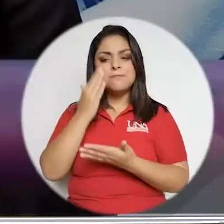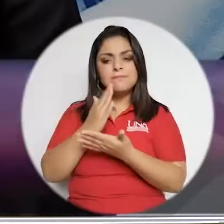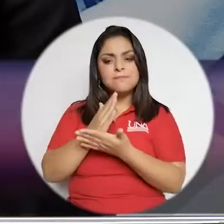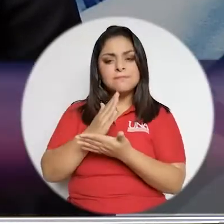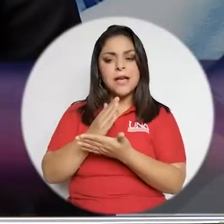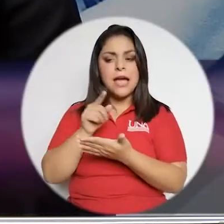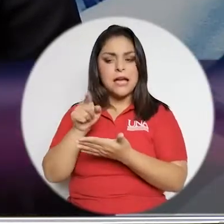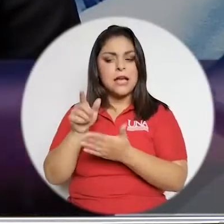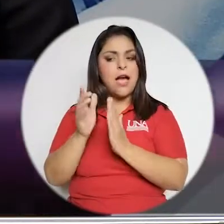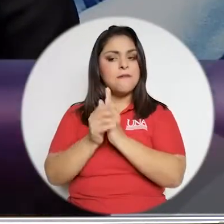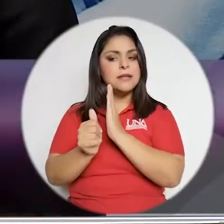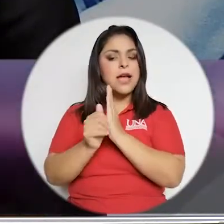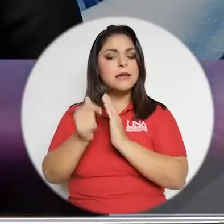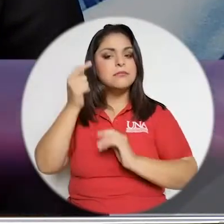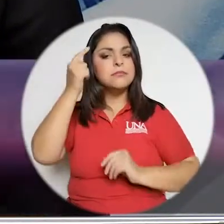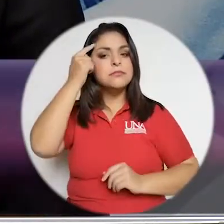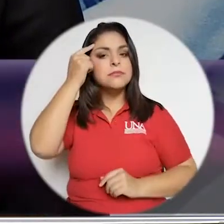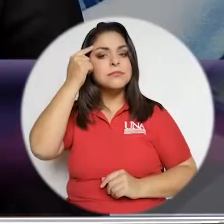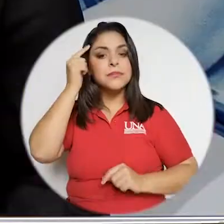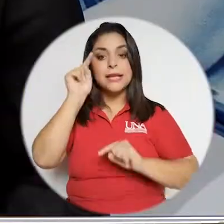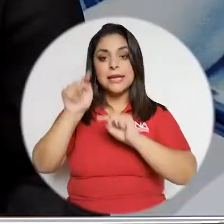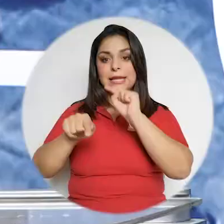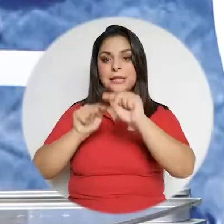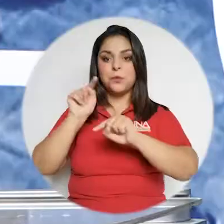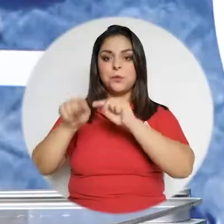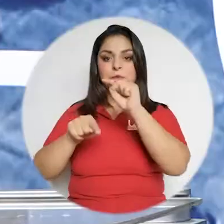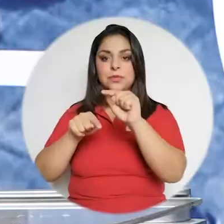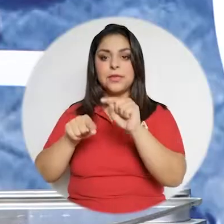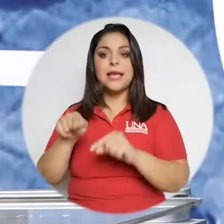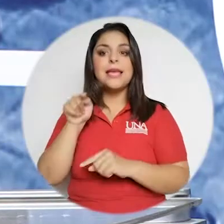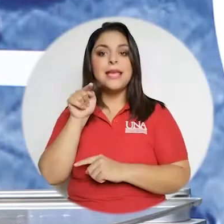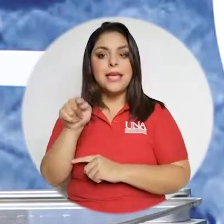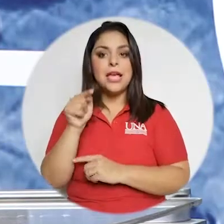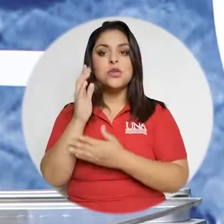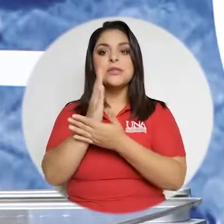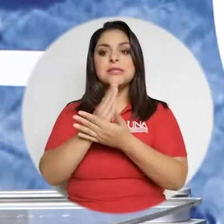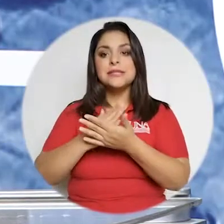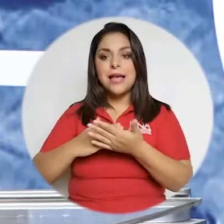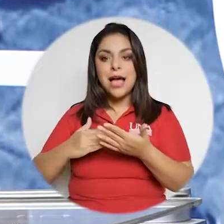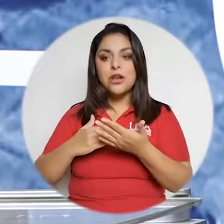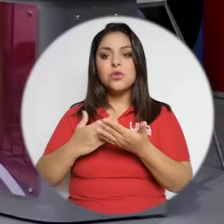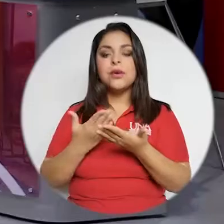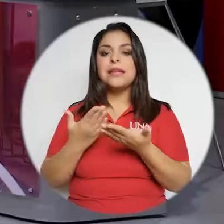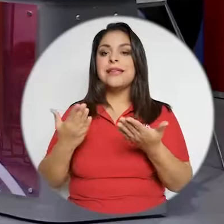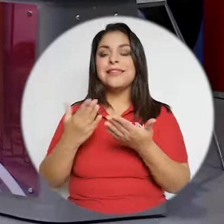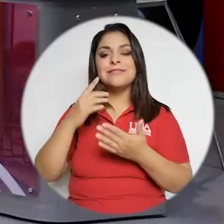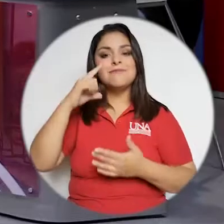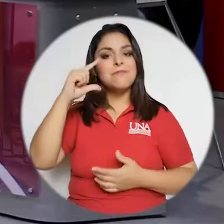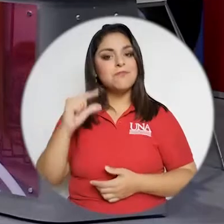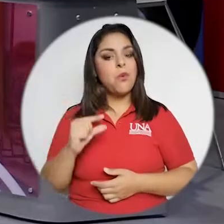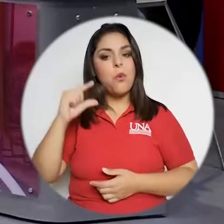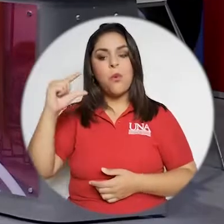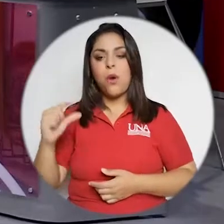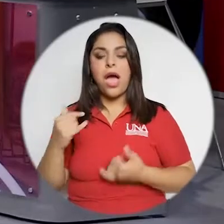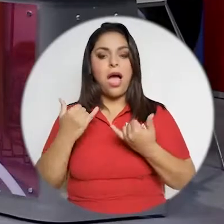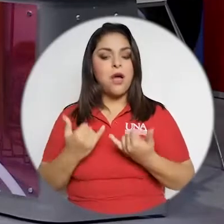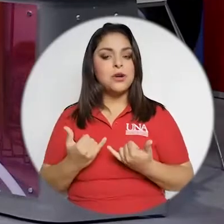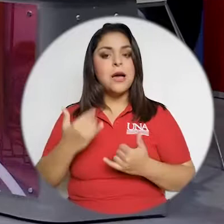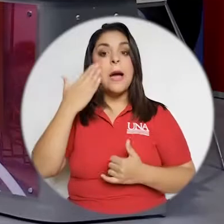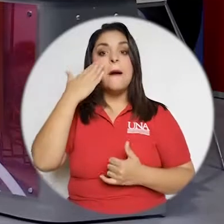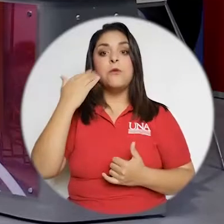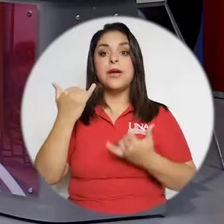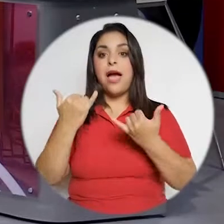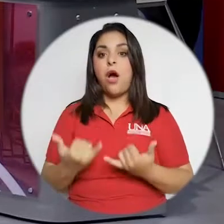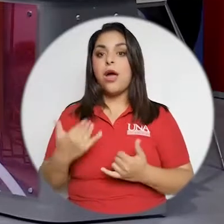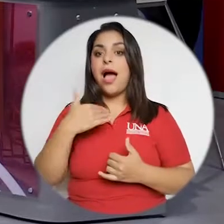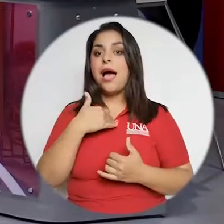habilidades de pensamiento crítico. Y esto es algo que más bien viene a la baja, porque ciertamente hoy tenemos